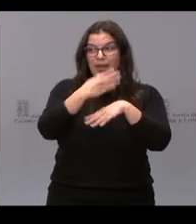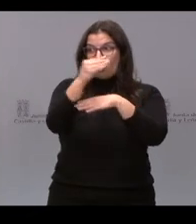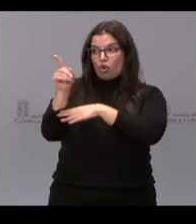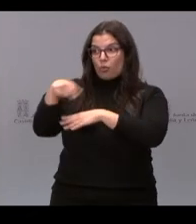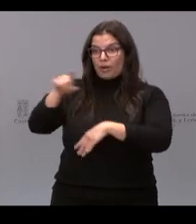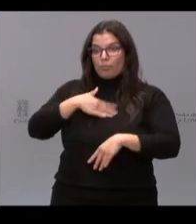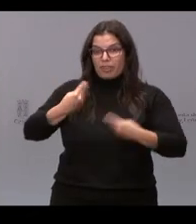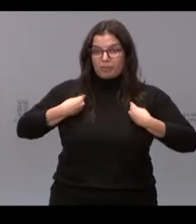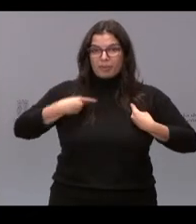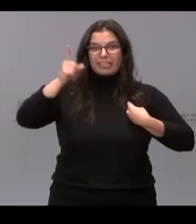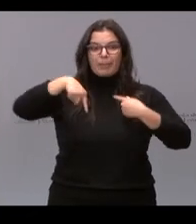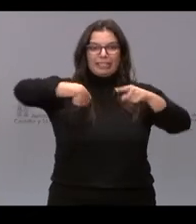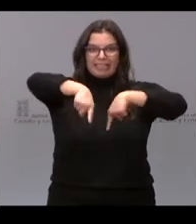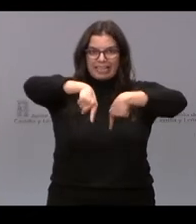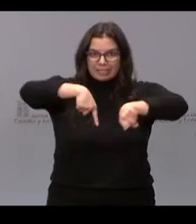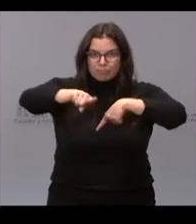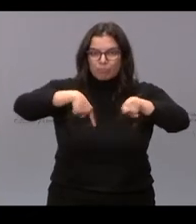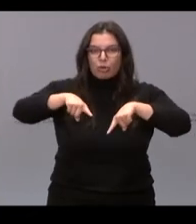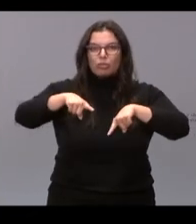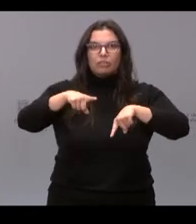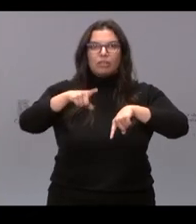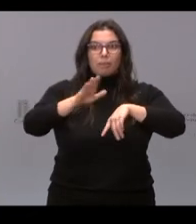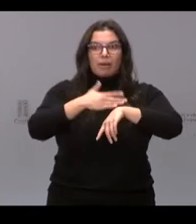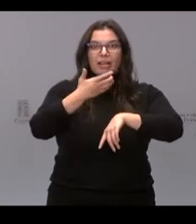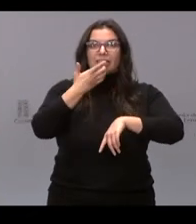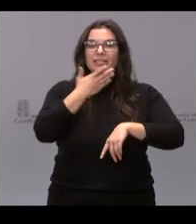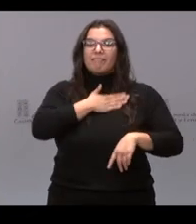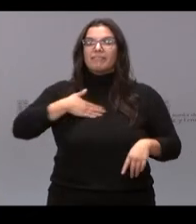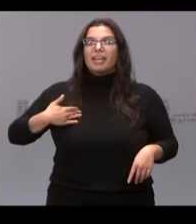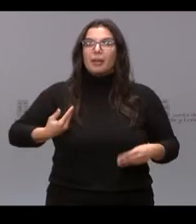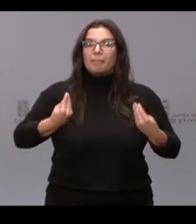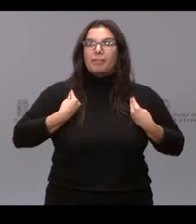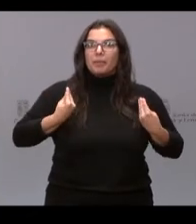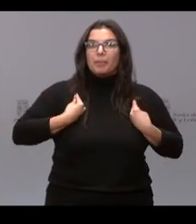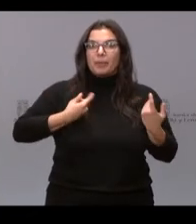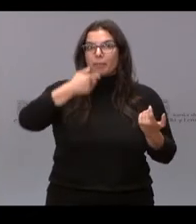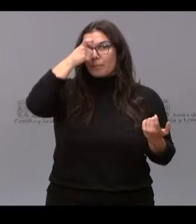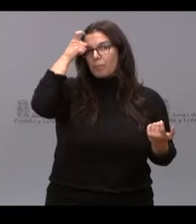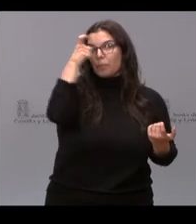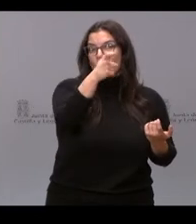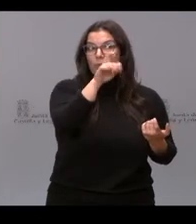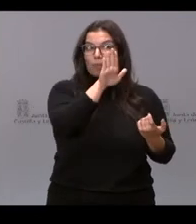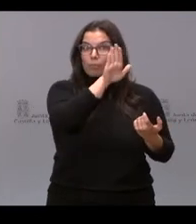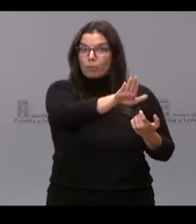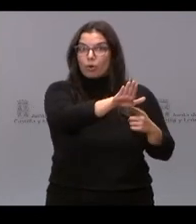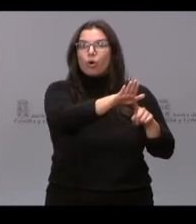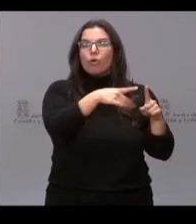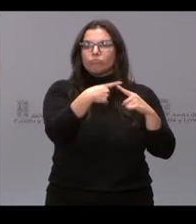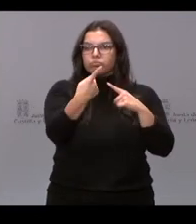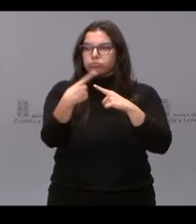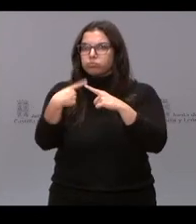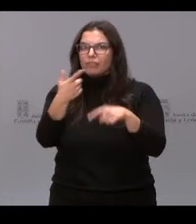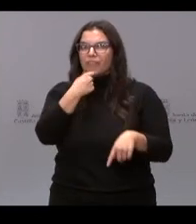tiene que haber transporte también para que los que queráis vivir en el medio rural lo podáis hacer.